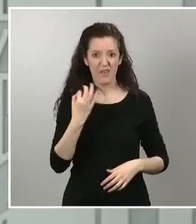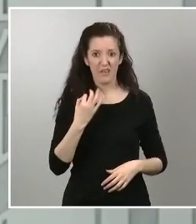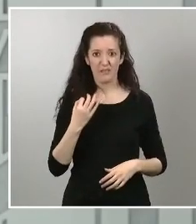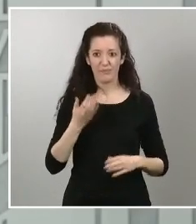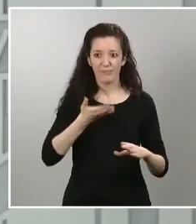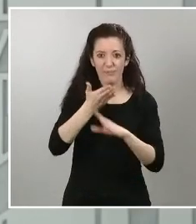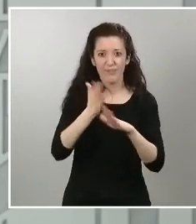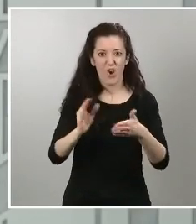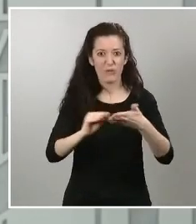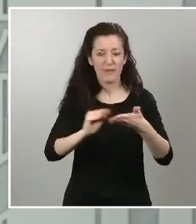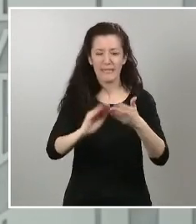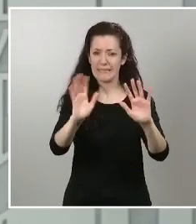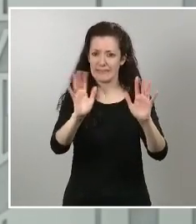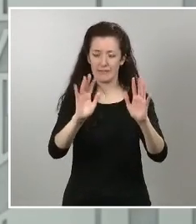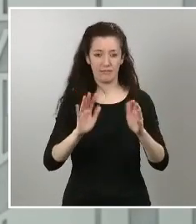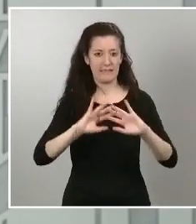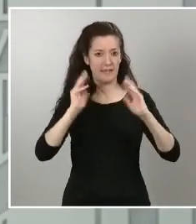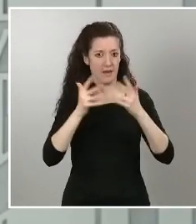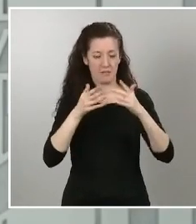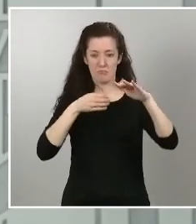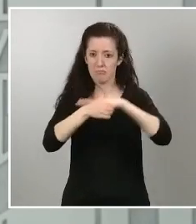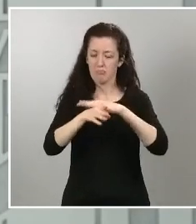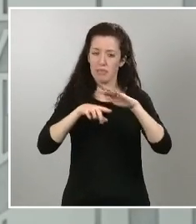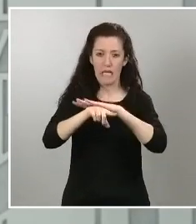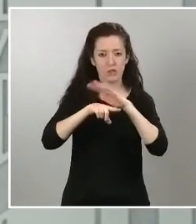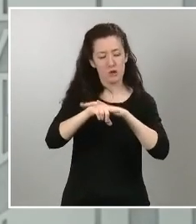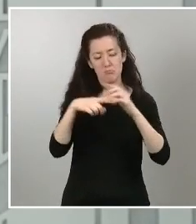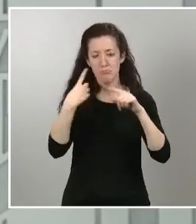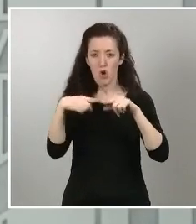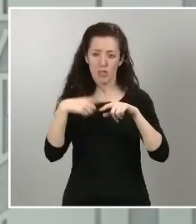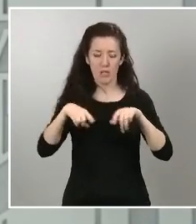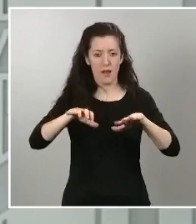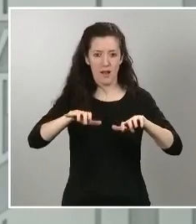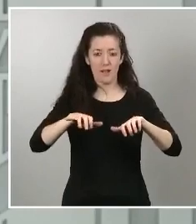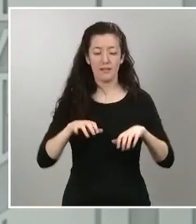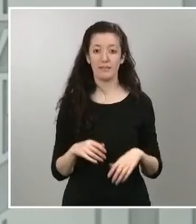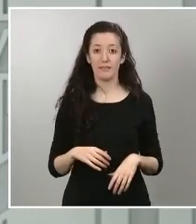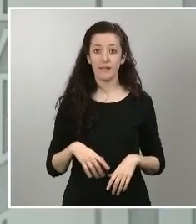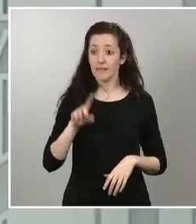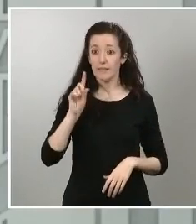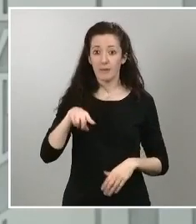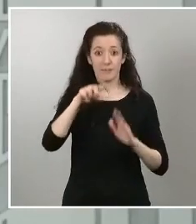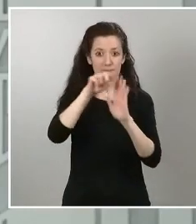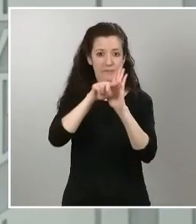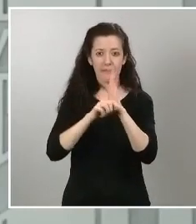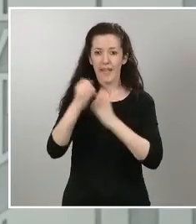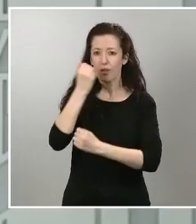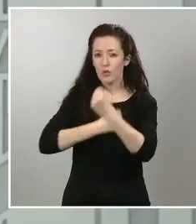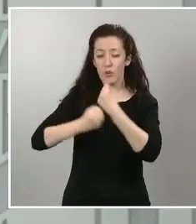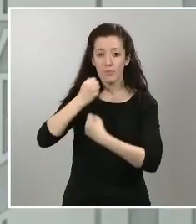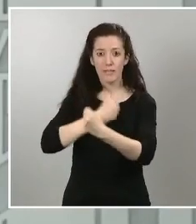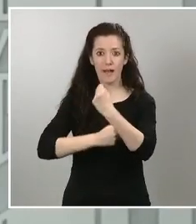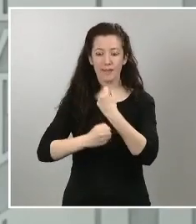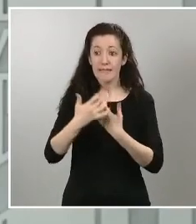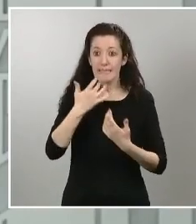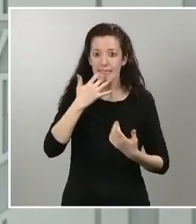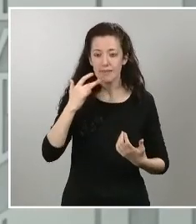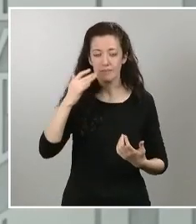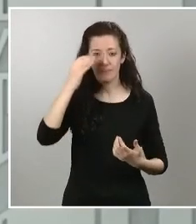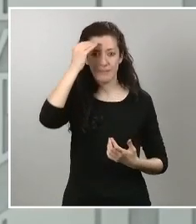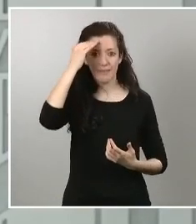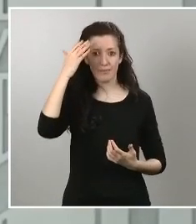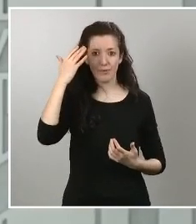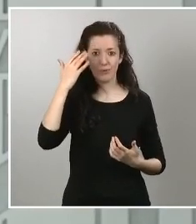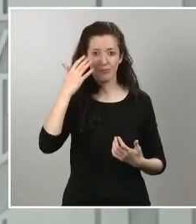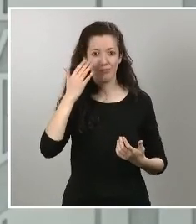trabajando seguiremos atendiendo a todas las medidas económicas que creamos que pueden satisfacer que pueden contribuir a que